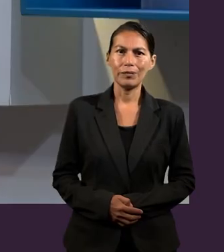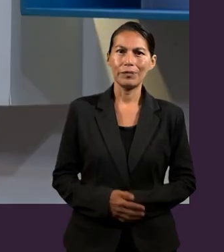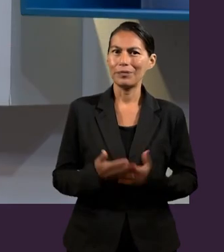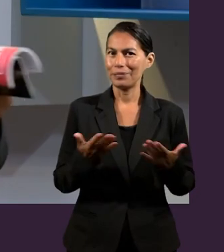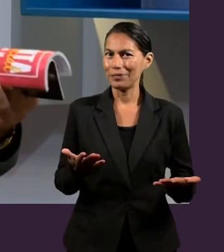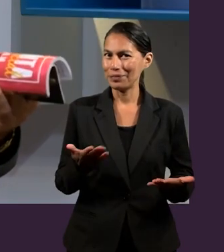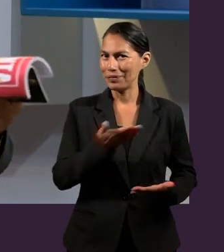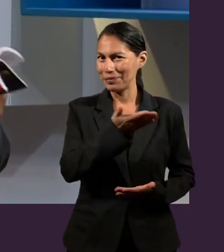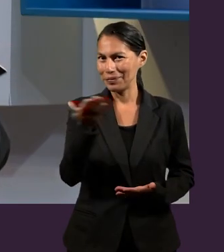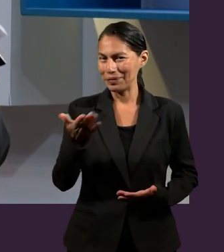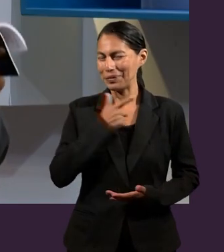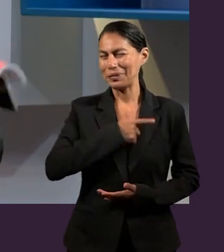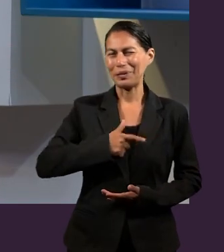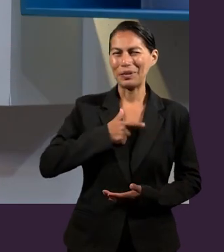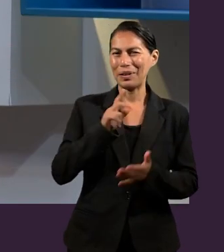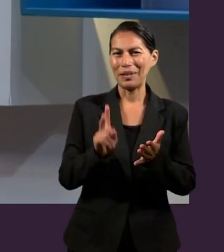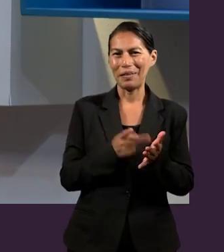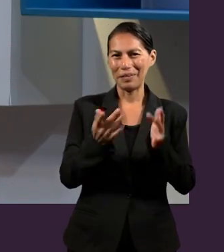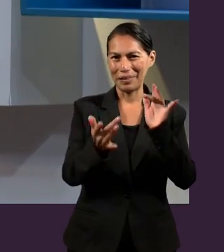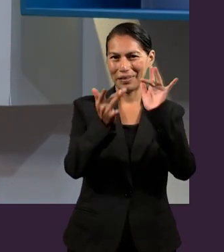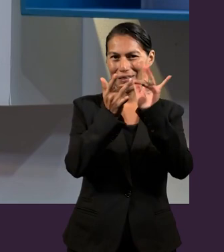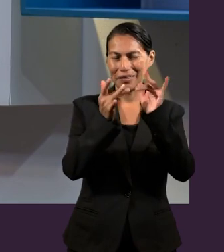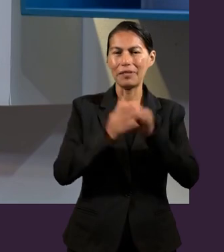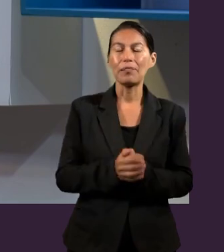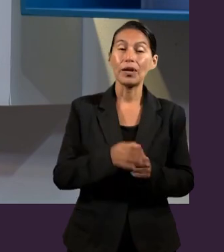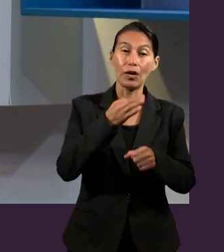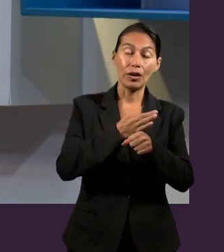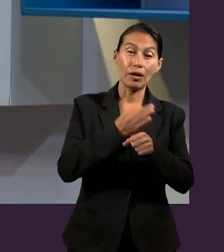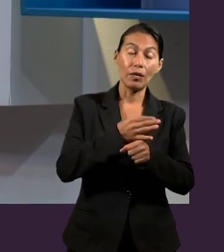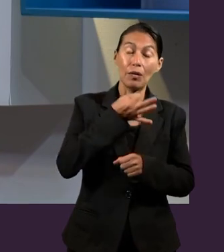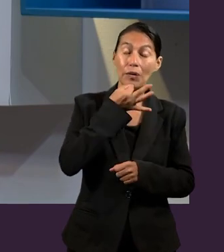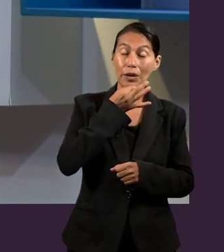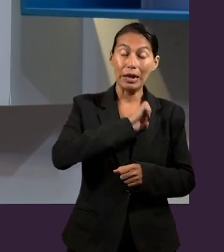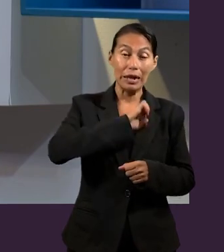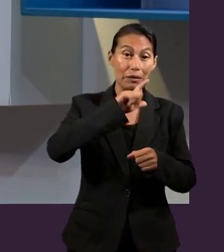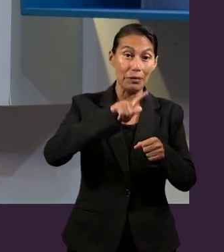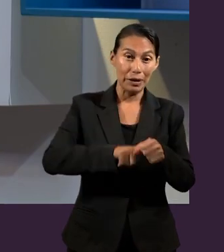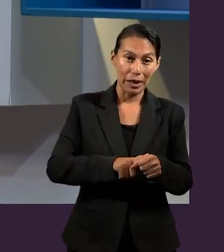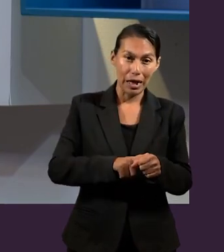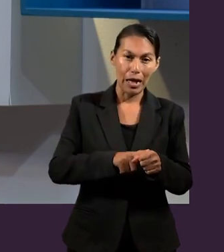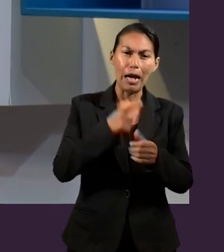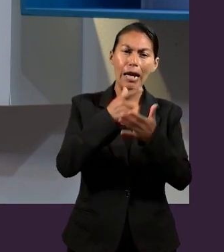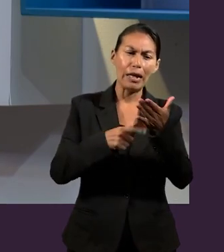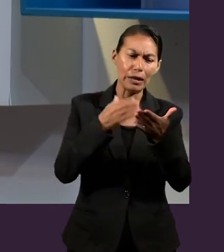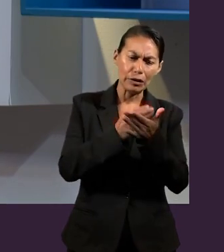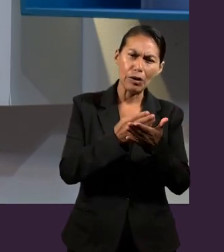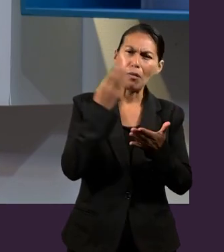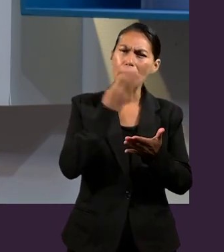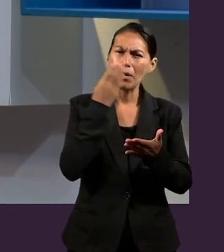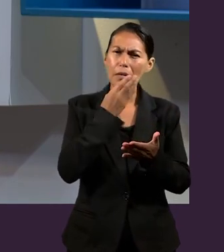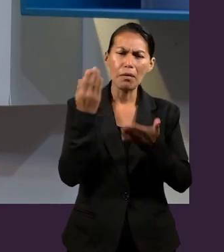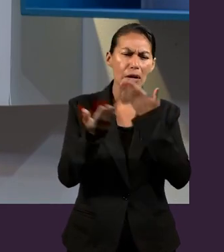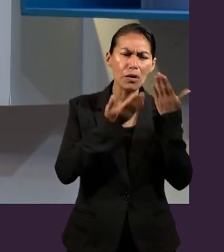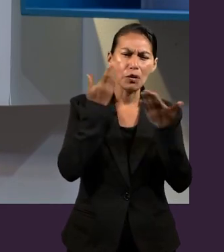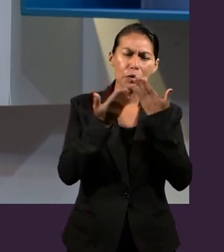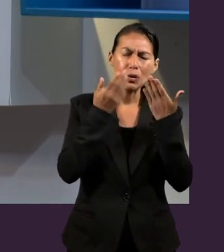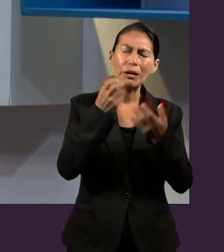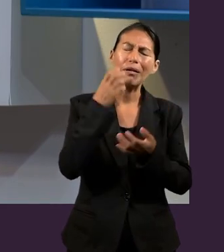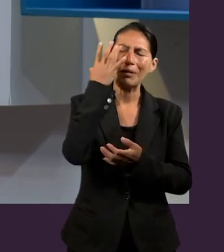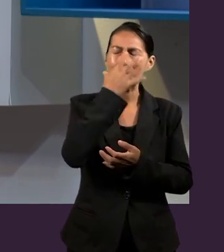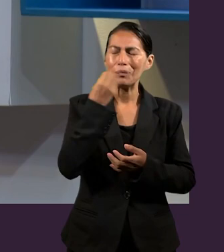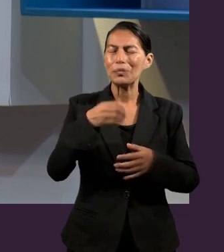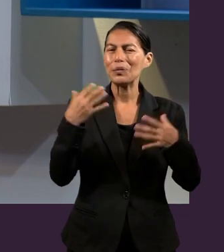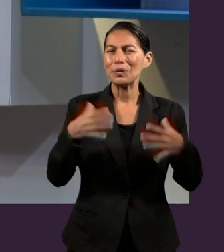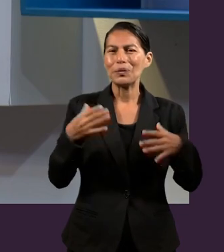Es un gusto estar con ustedes nuevamente para este momento tan especial de estudio de la palabra de